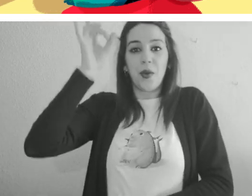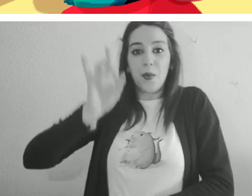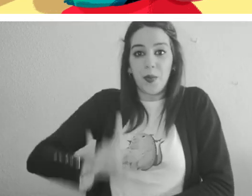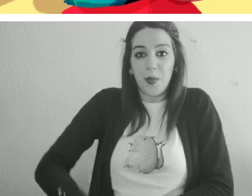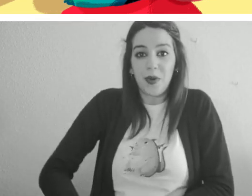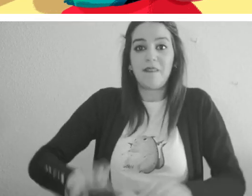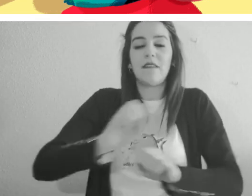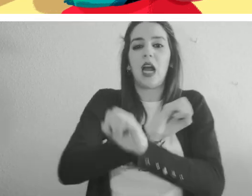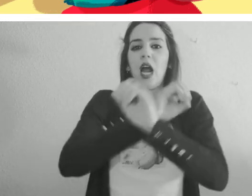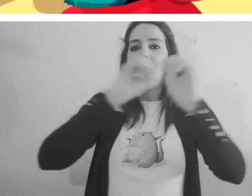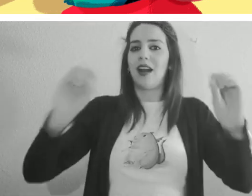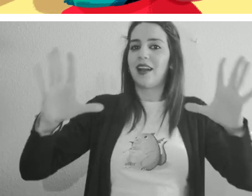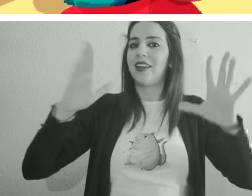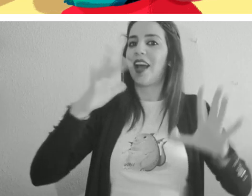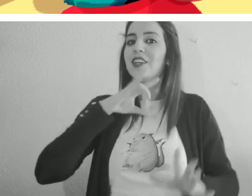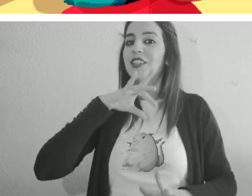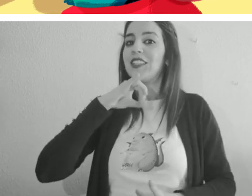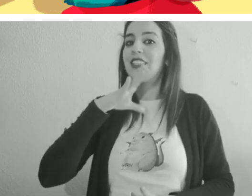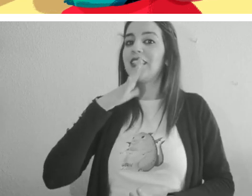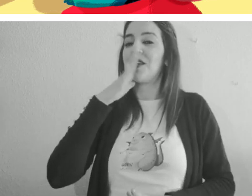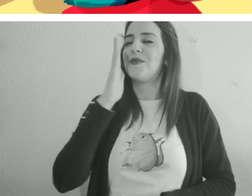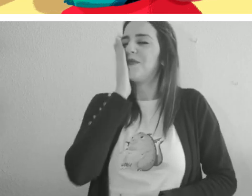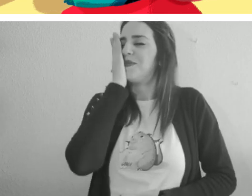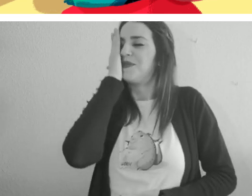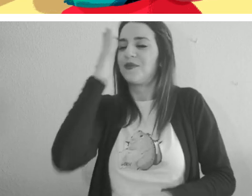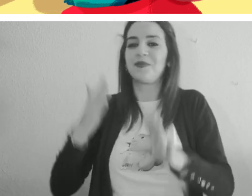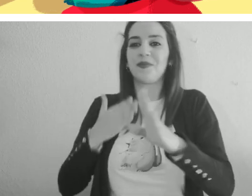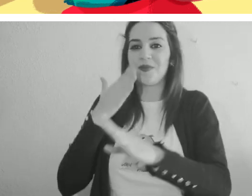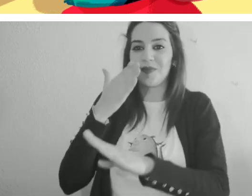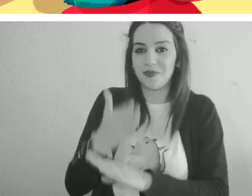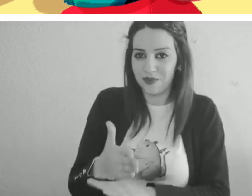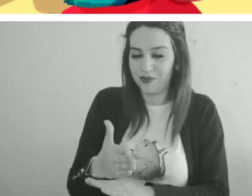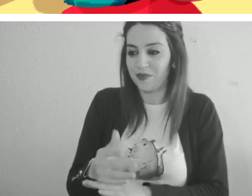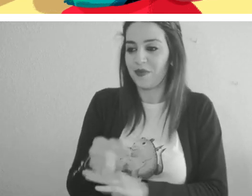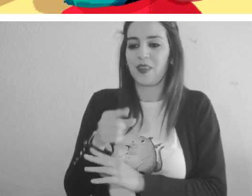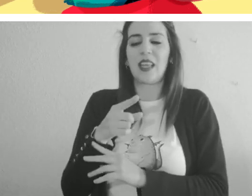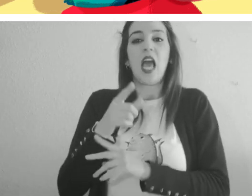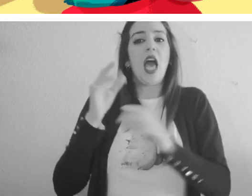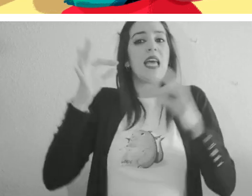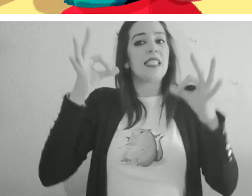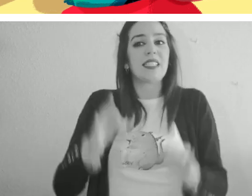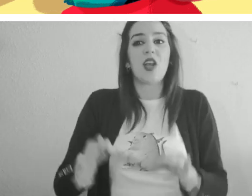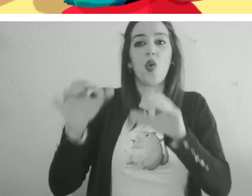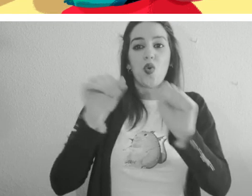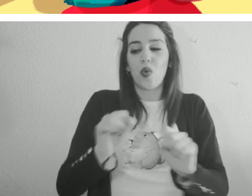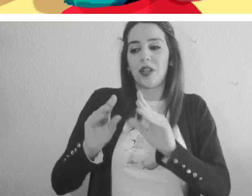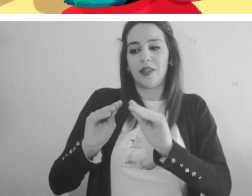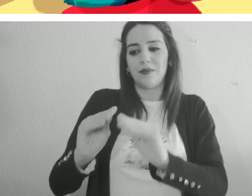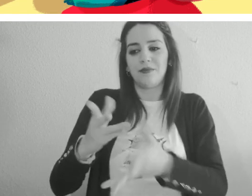con el momento de ir a dormir. Sabía que su guardián le ayudaría a imaginar y pensar solo en su deseo.